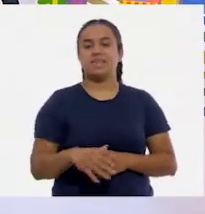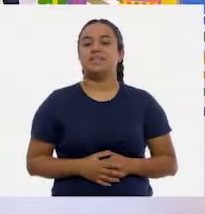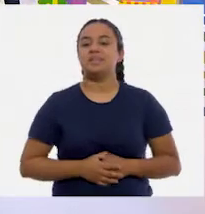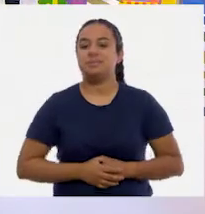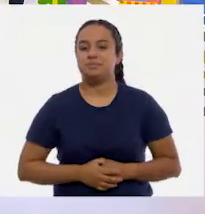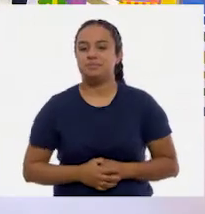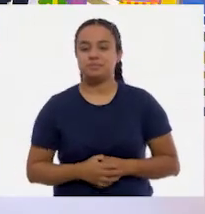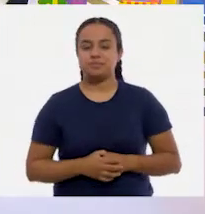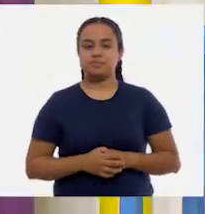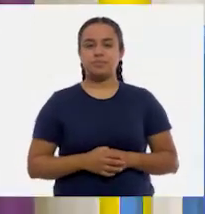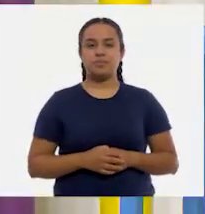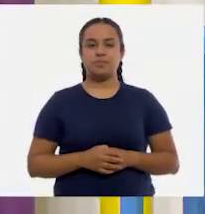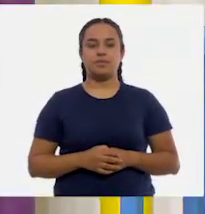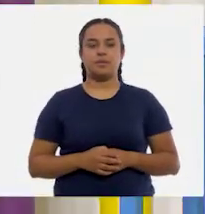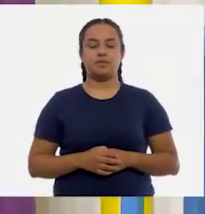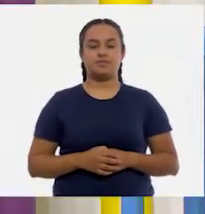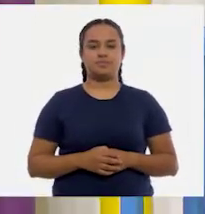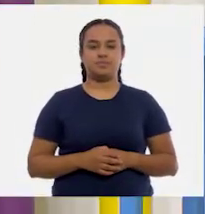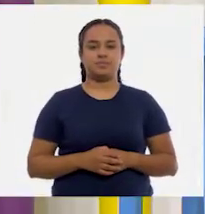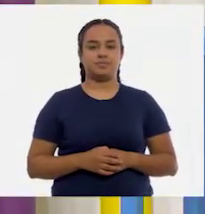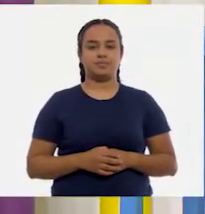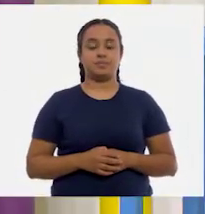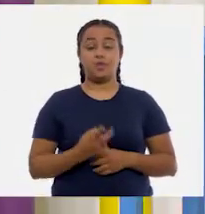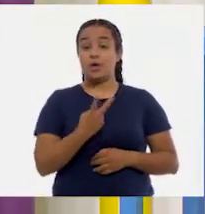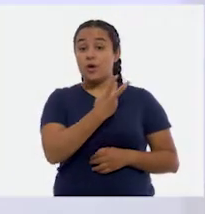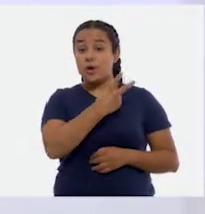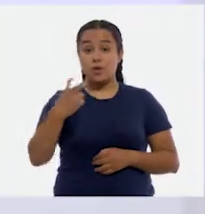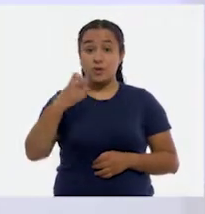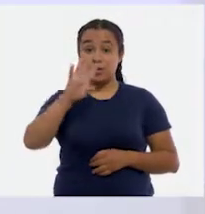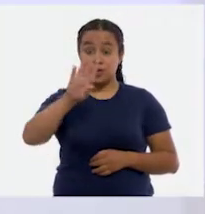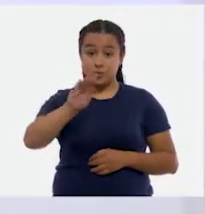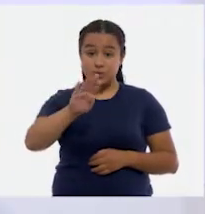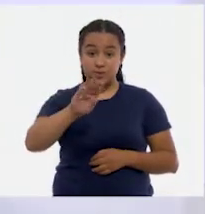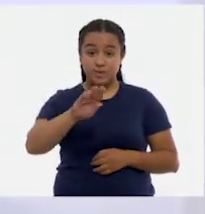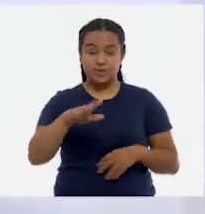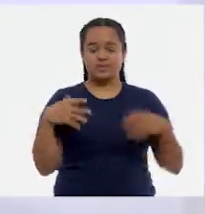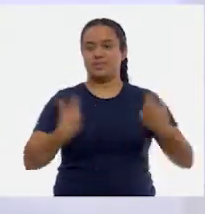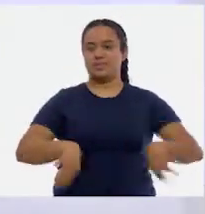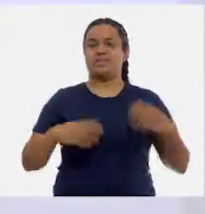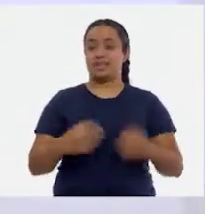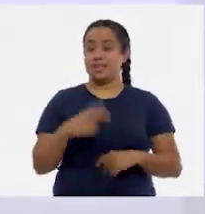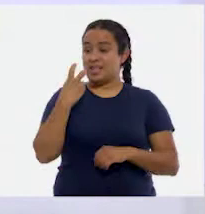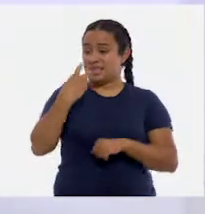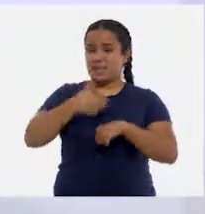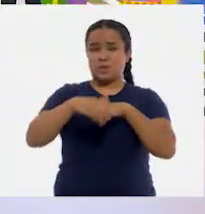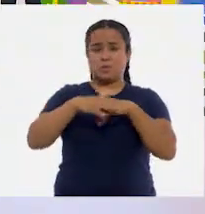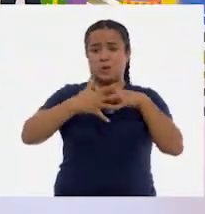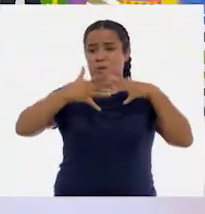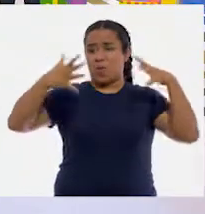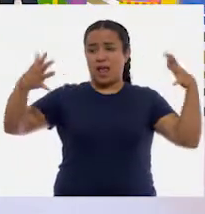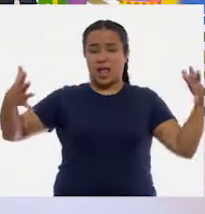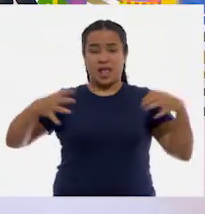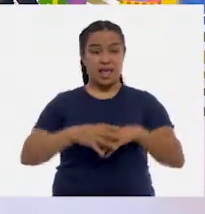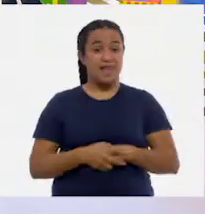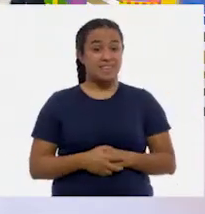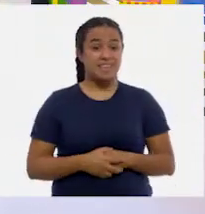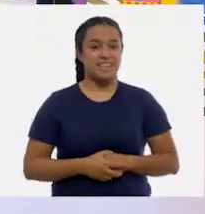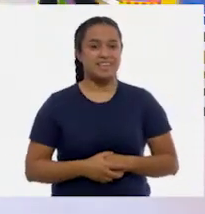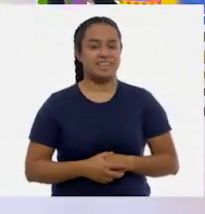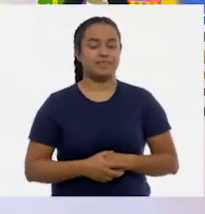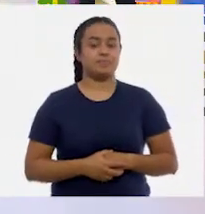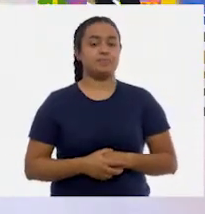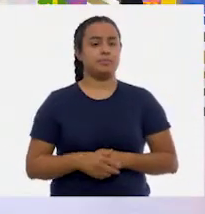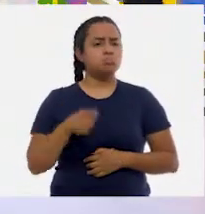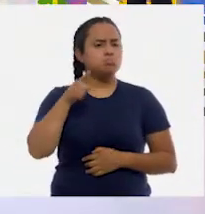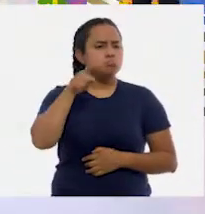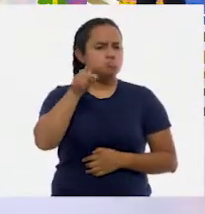a... Vamos a... Doscientos noventa. Ay, es un numerote. Bueno, pero mira, para que